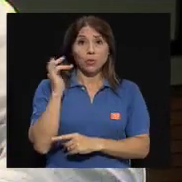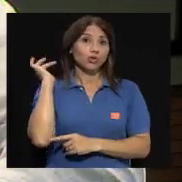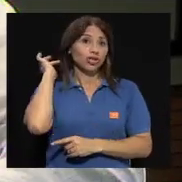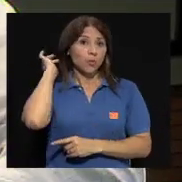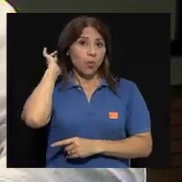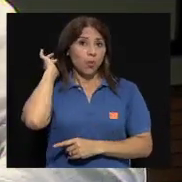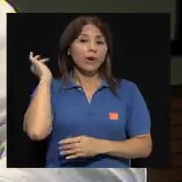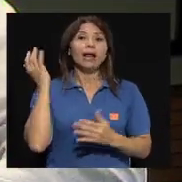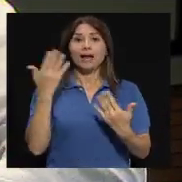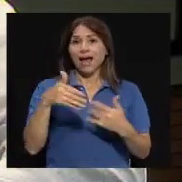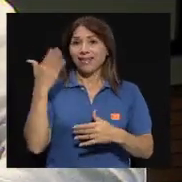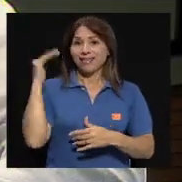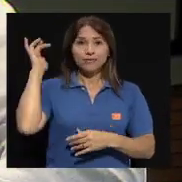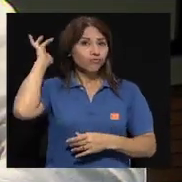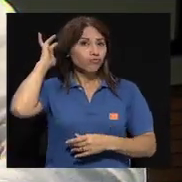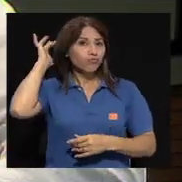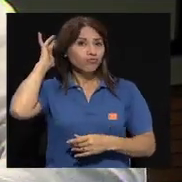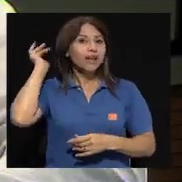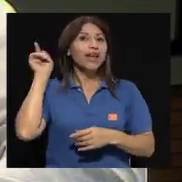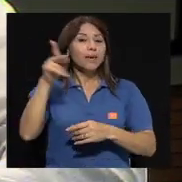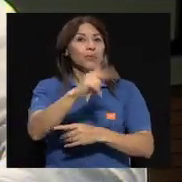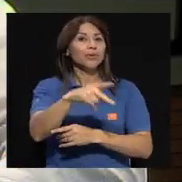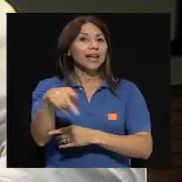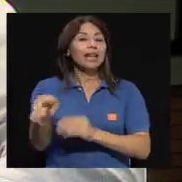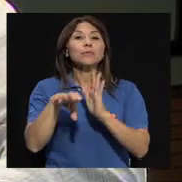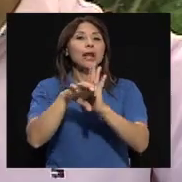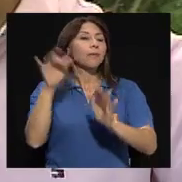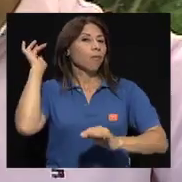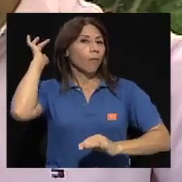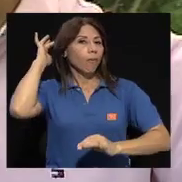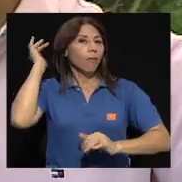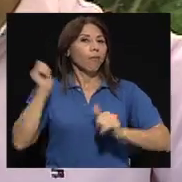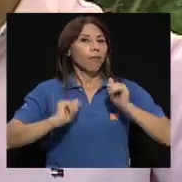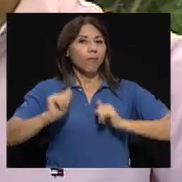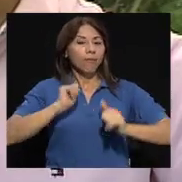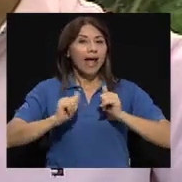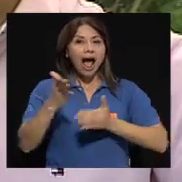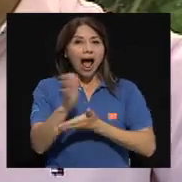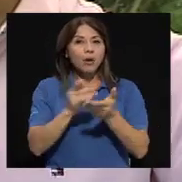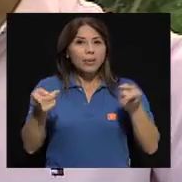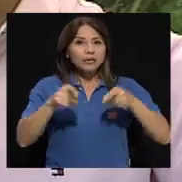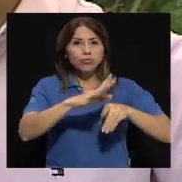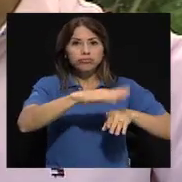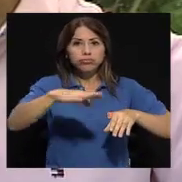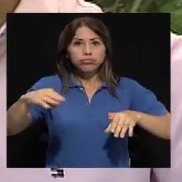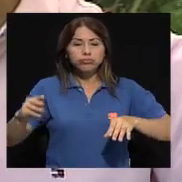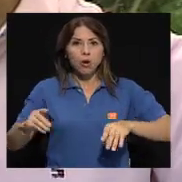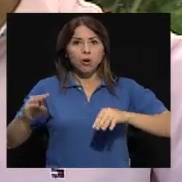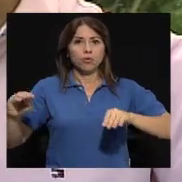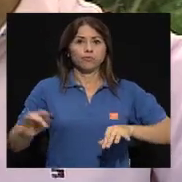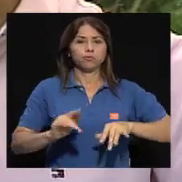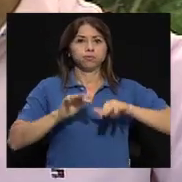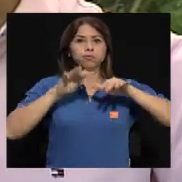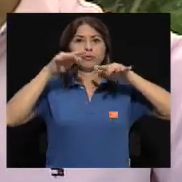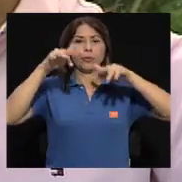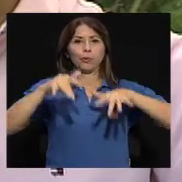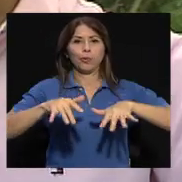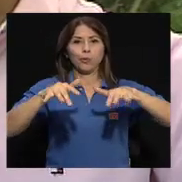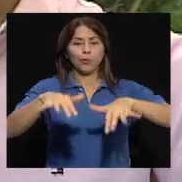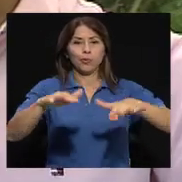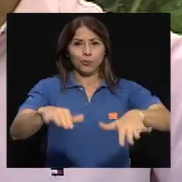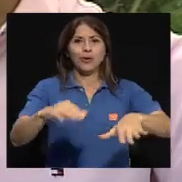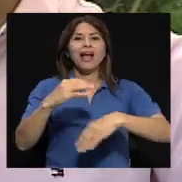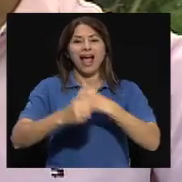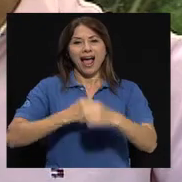simulacros, una simulación en la zona de Punta Arenas para tsunamis. Y se está haciendo en el año pasado, anteriormente, en la península de Nicoya.